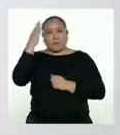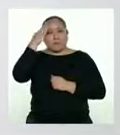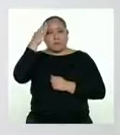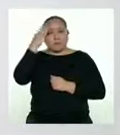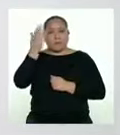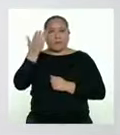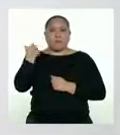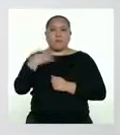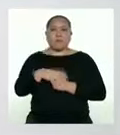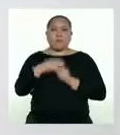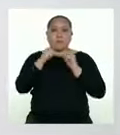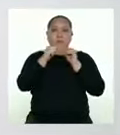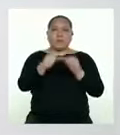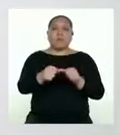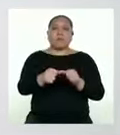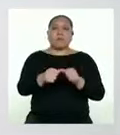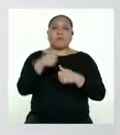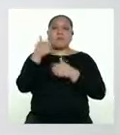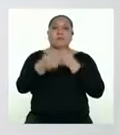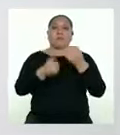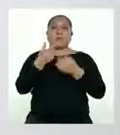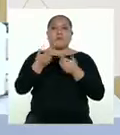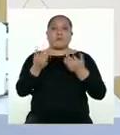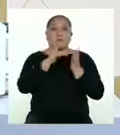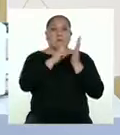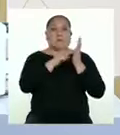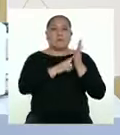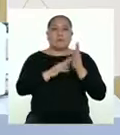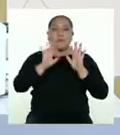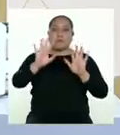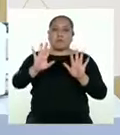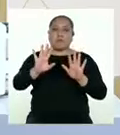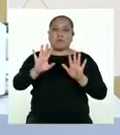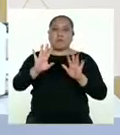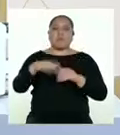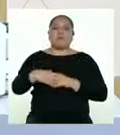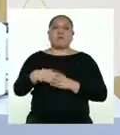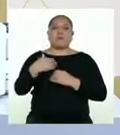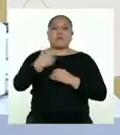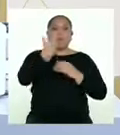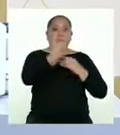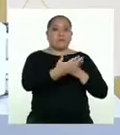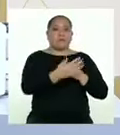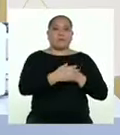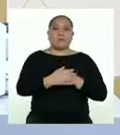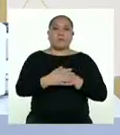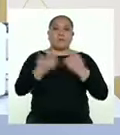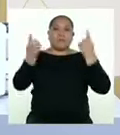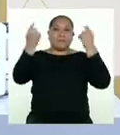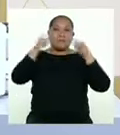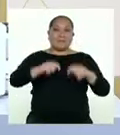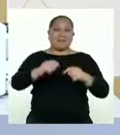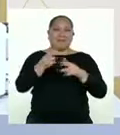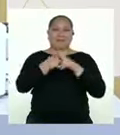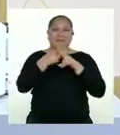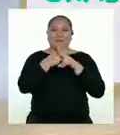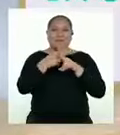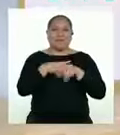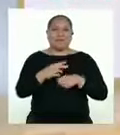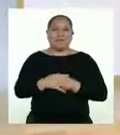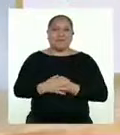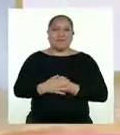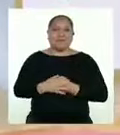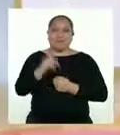Ya podemos continuar con nuestro proceso de lectura. Pero antes de pasar a la siguiente página, pasemos a una pausa cortita.